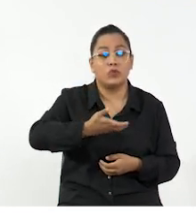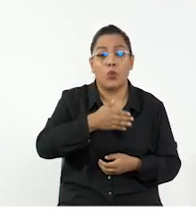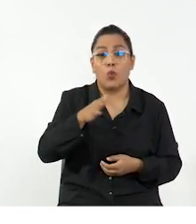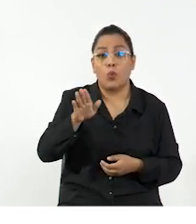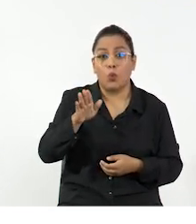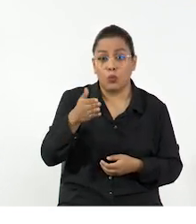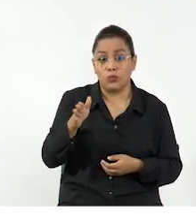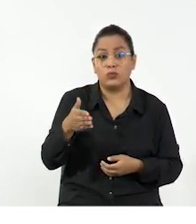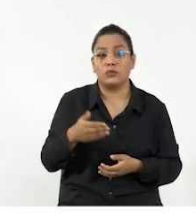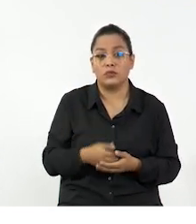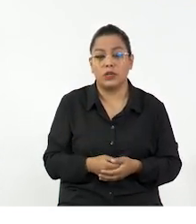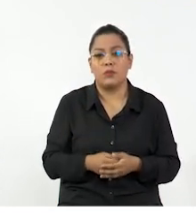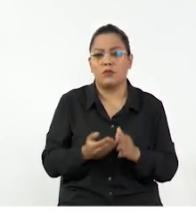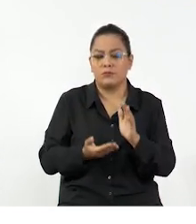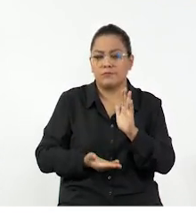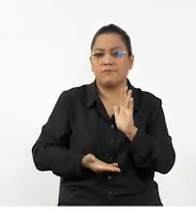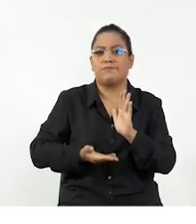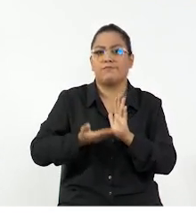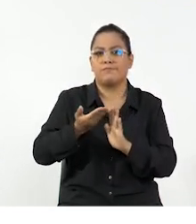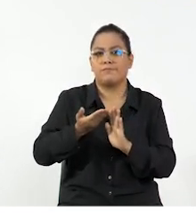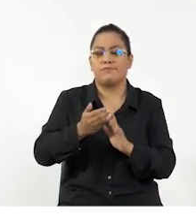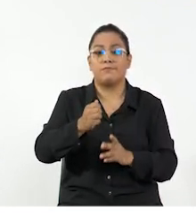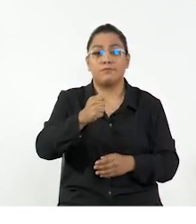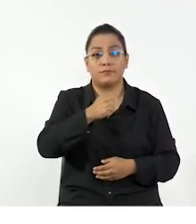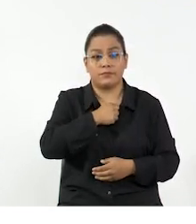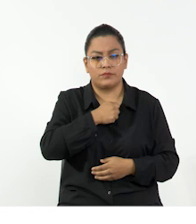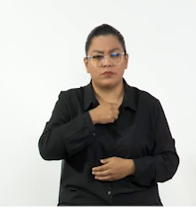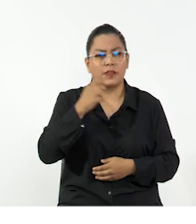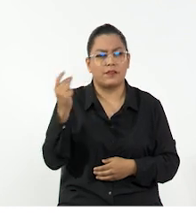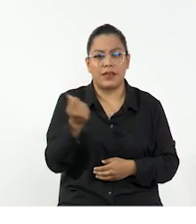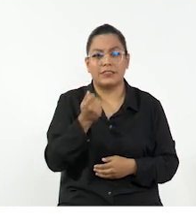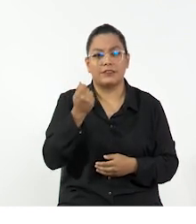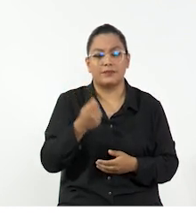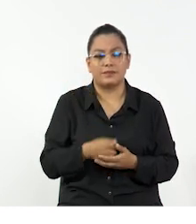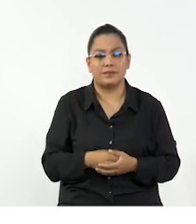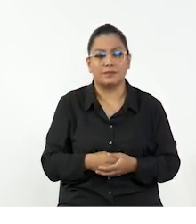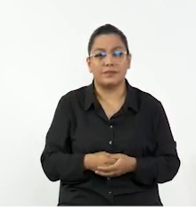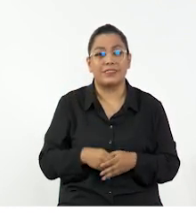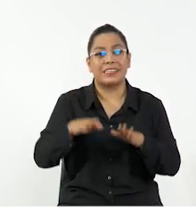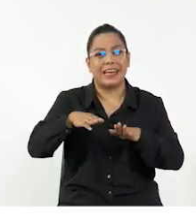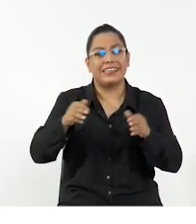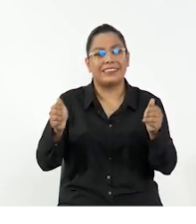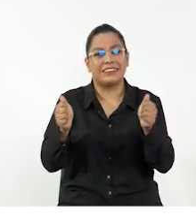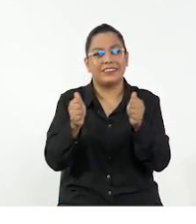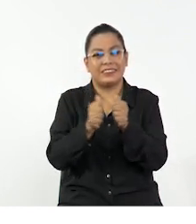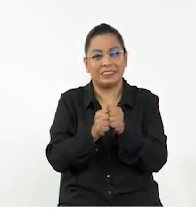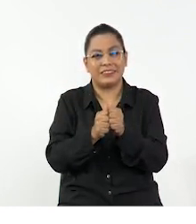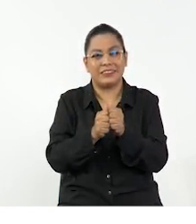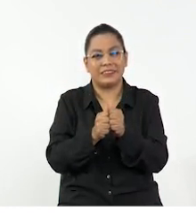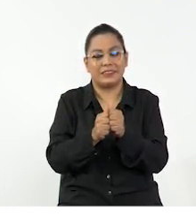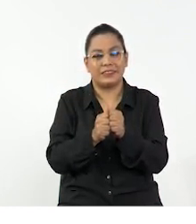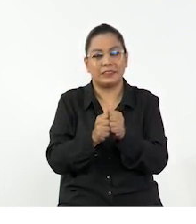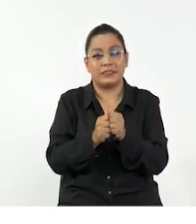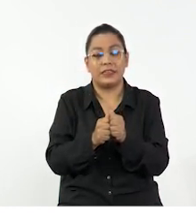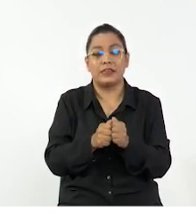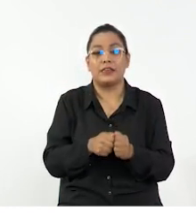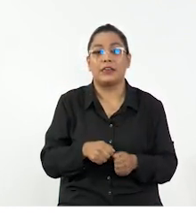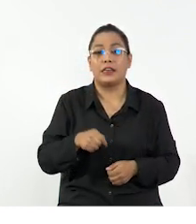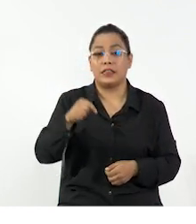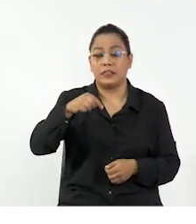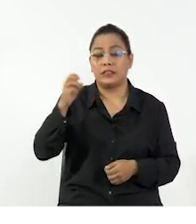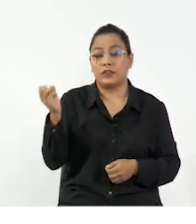que nosotros hacemos uso de ellas para tener o desarrollar ciertas tareas con mayor facilidad. Gracias por